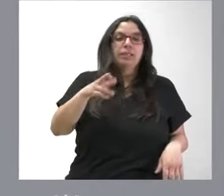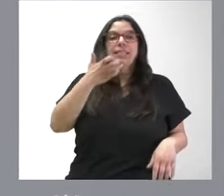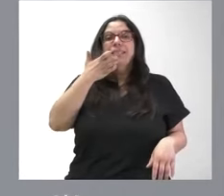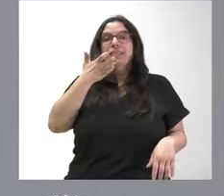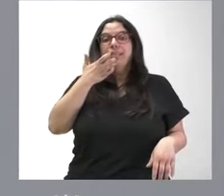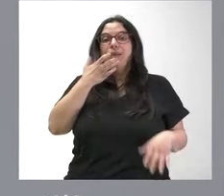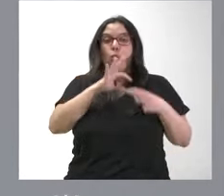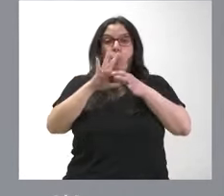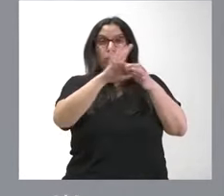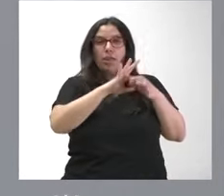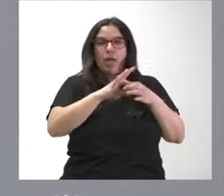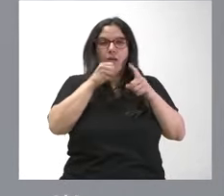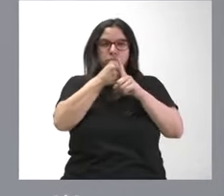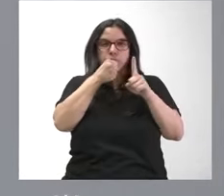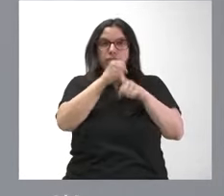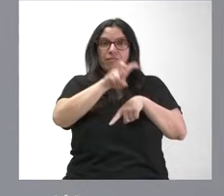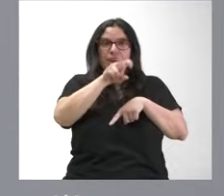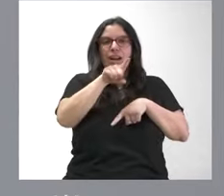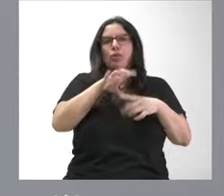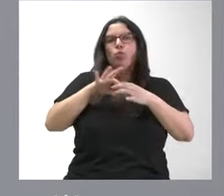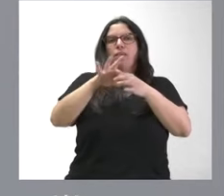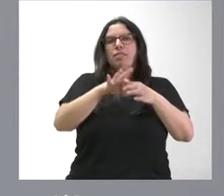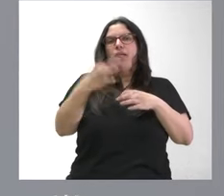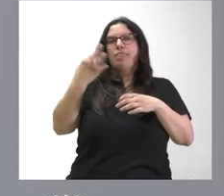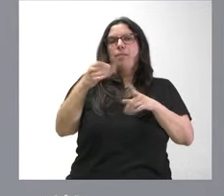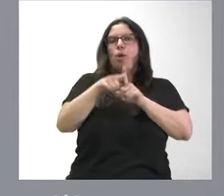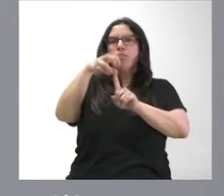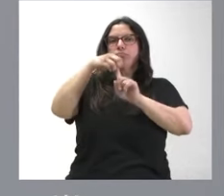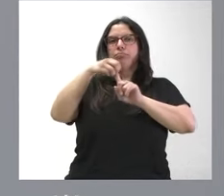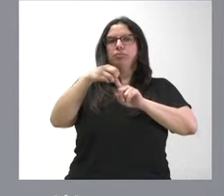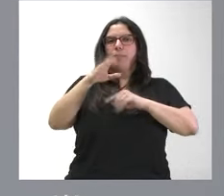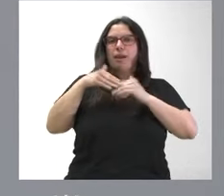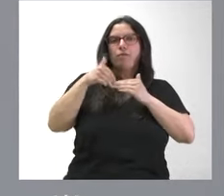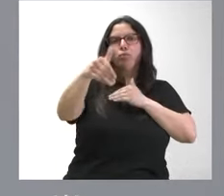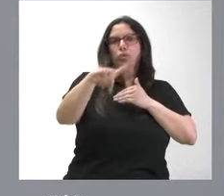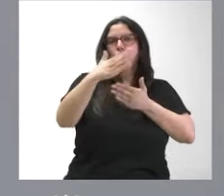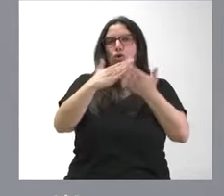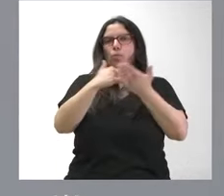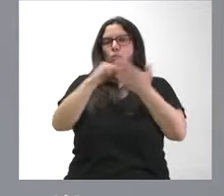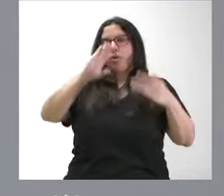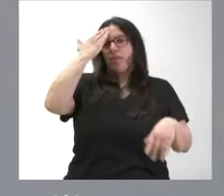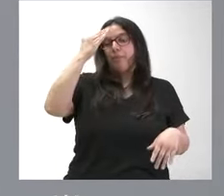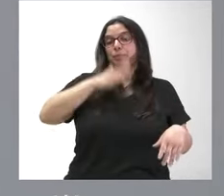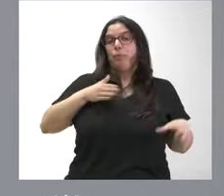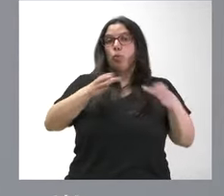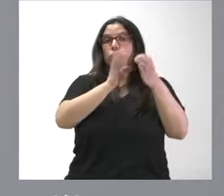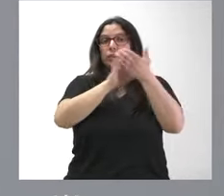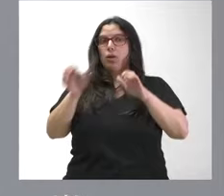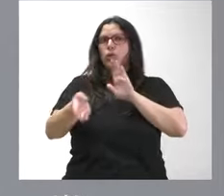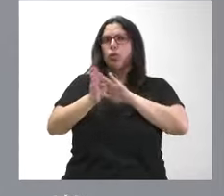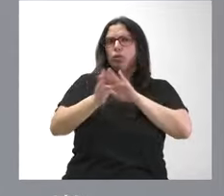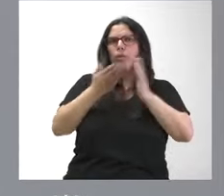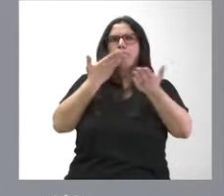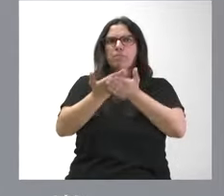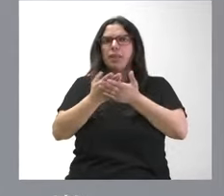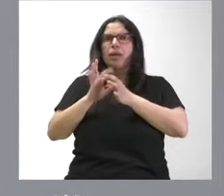ha funcionado la unidad tiene que ser un instrumento de actuación del futuro de nuestra comunidad autónoma. La Junta de Castilla y León sigue haciendo llamamiento